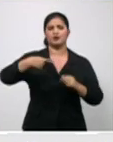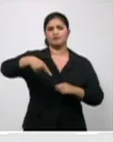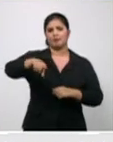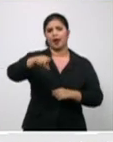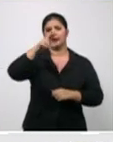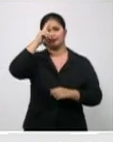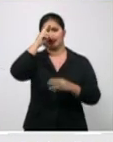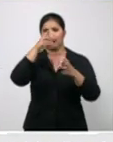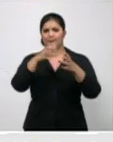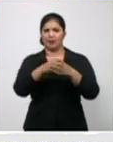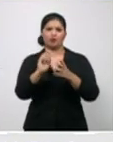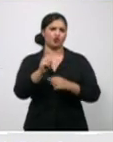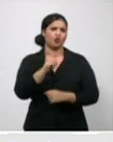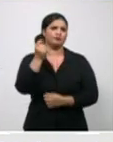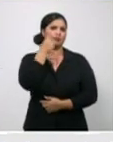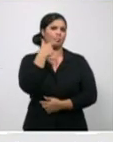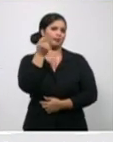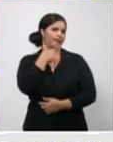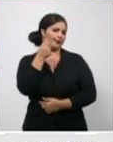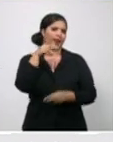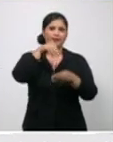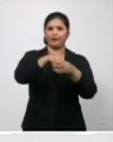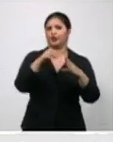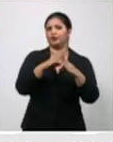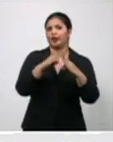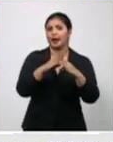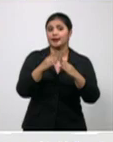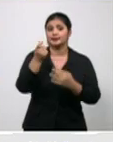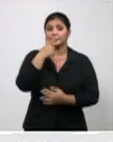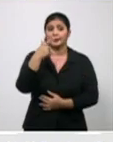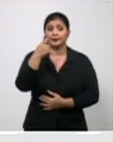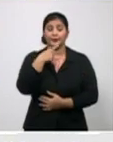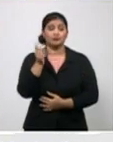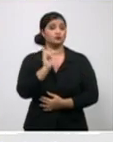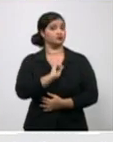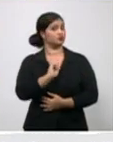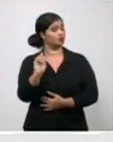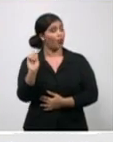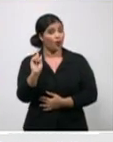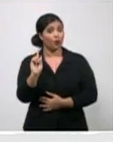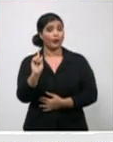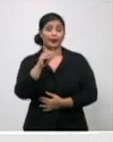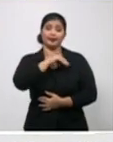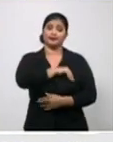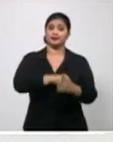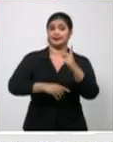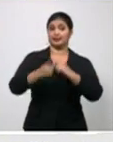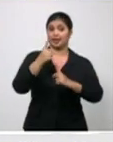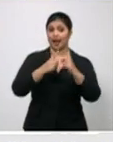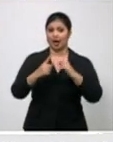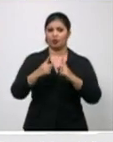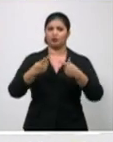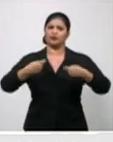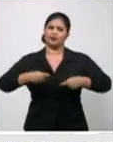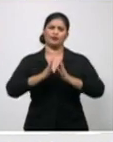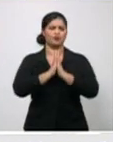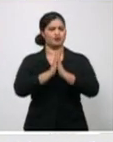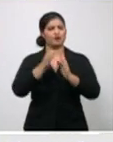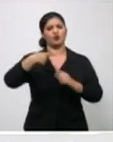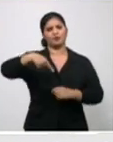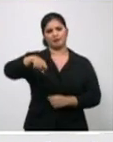el médico sea el que defina lo que usted tiene, y nos ahorraremos algunas complicaciones. Bien,